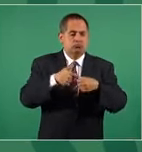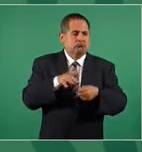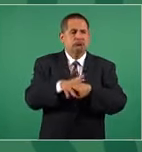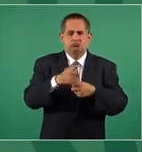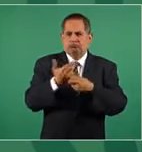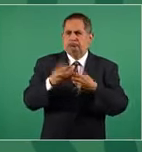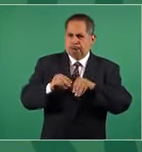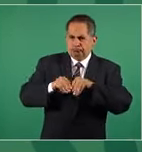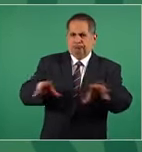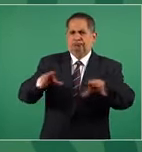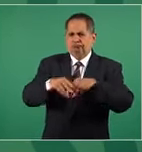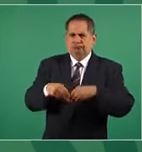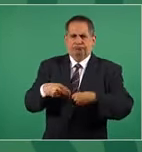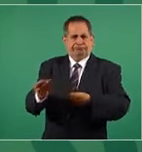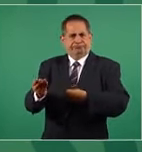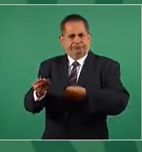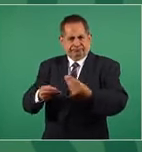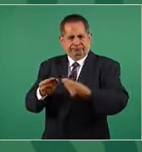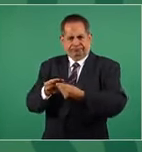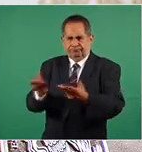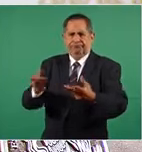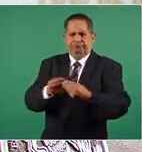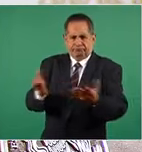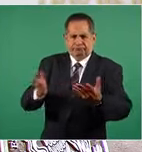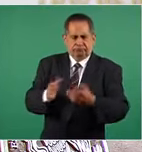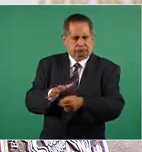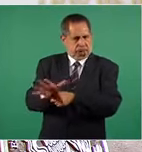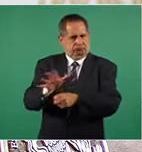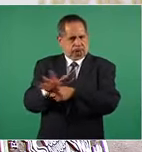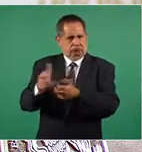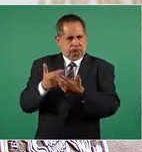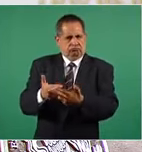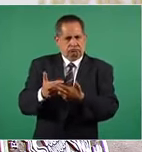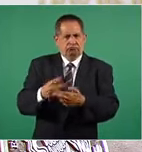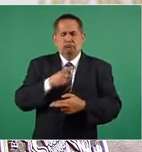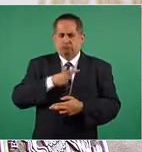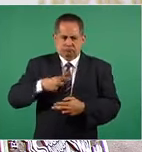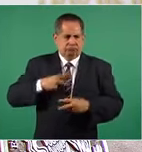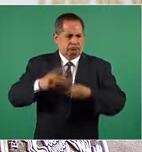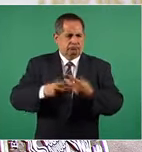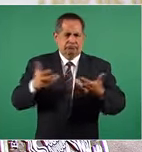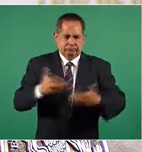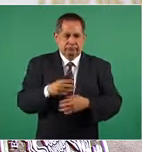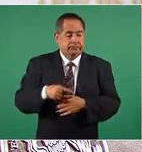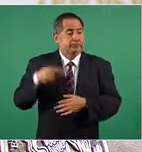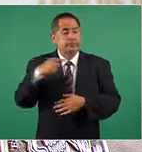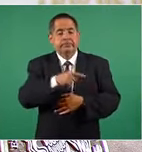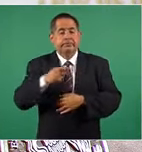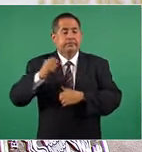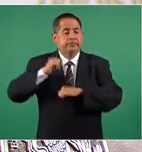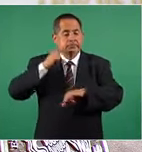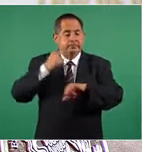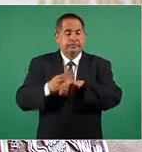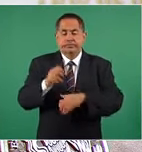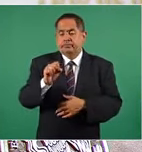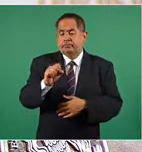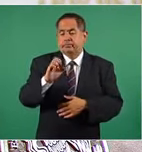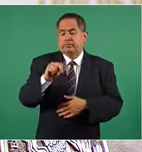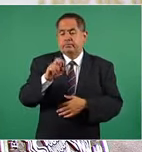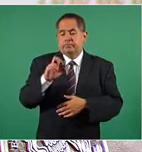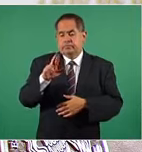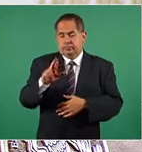eso lo tiene que resolver la Secretaría de Energía y